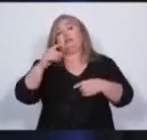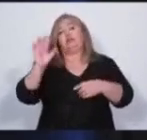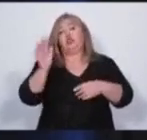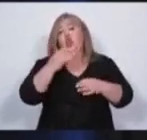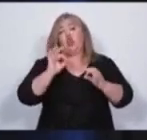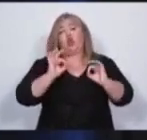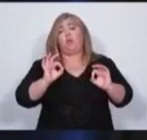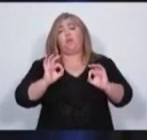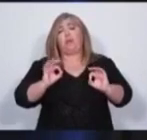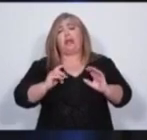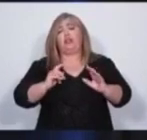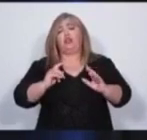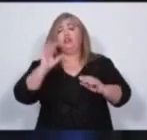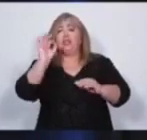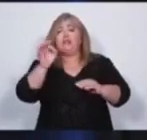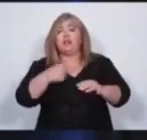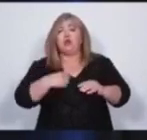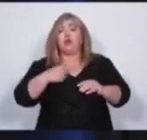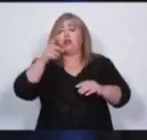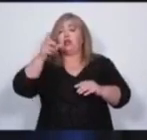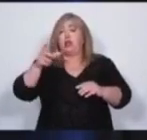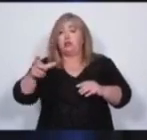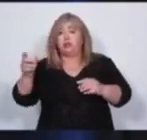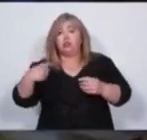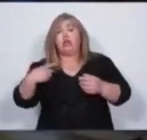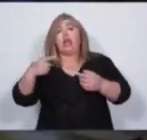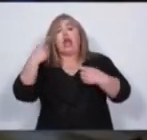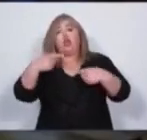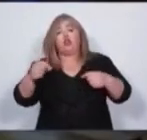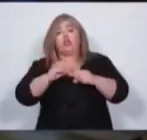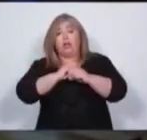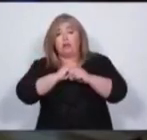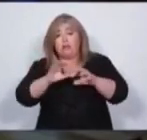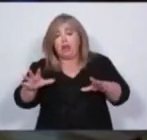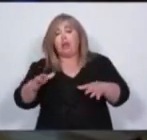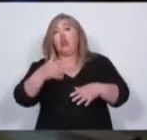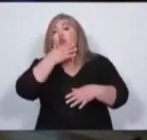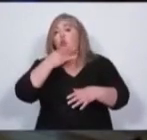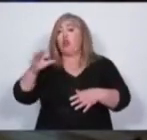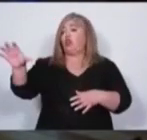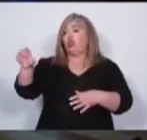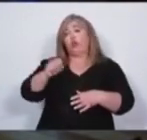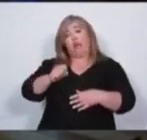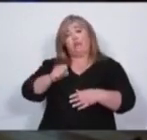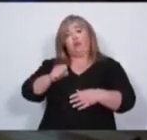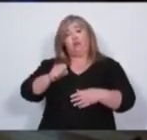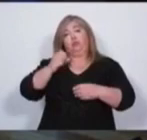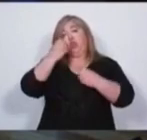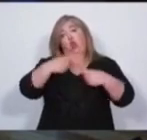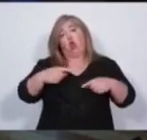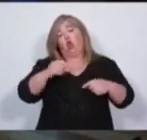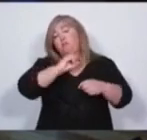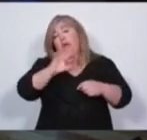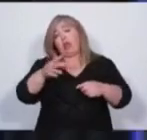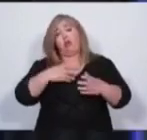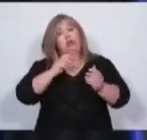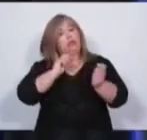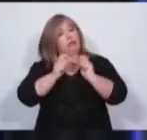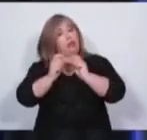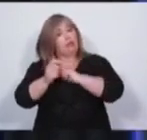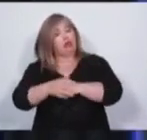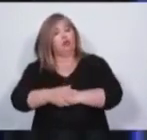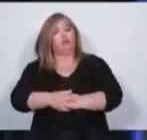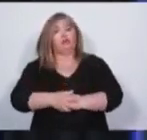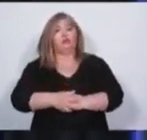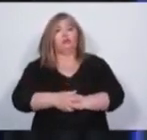trabajar sobre lo bueno y todo lo malo lo tenemos que modificar. Gracias, candidato. Es el turno de Manuel Fugasoto. Es un logro